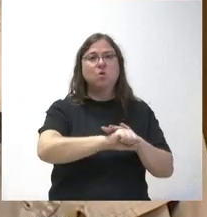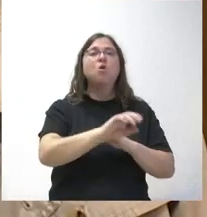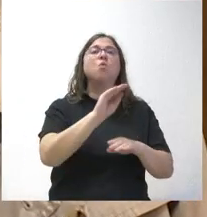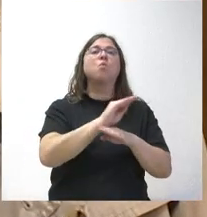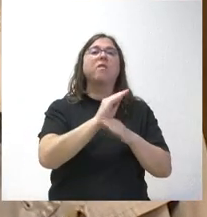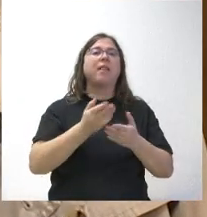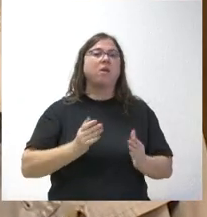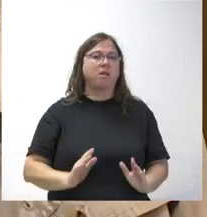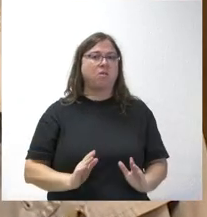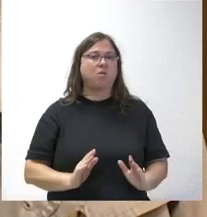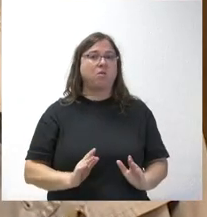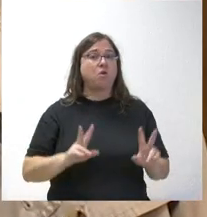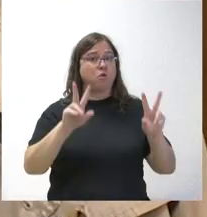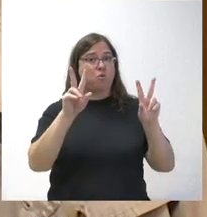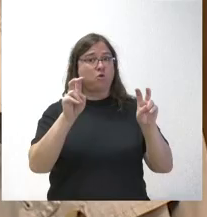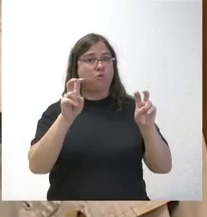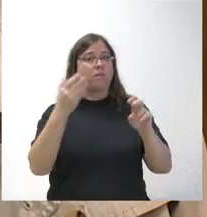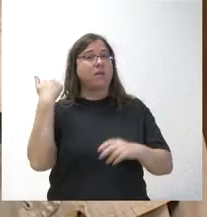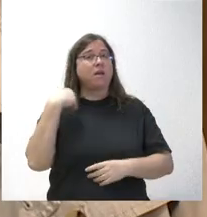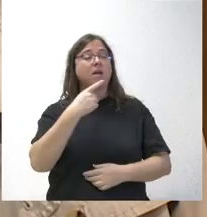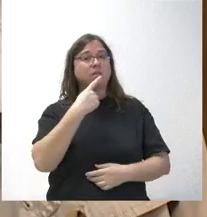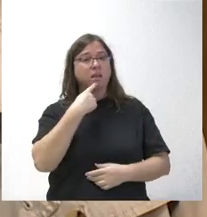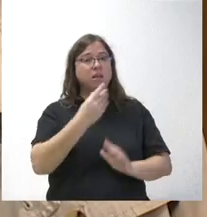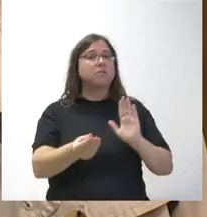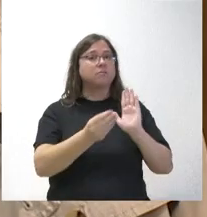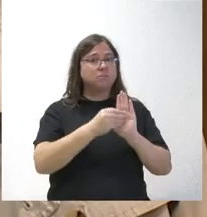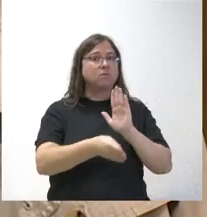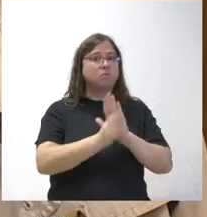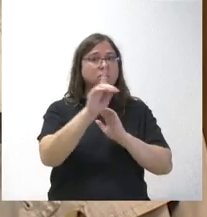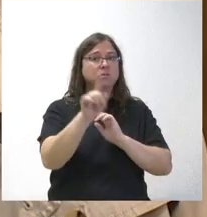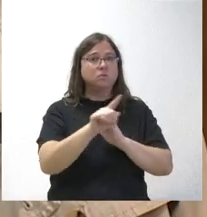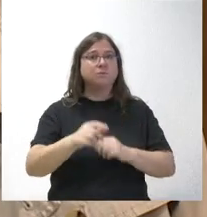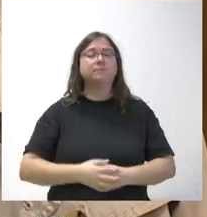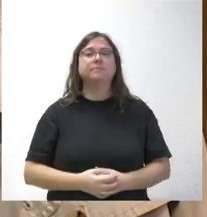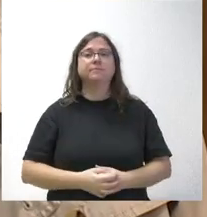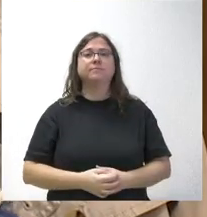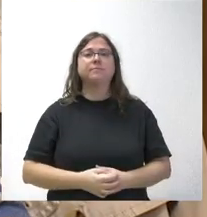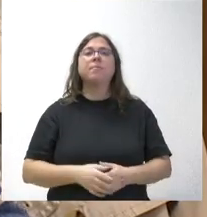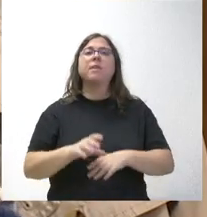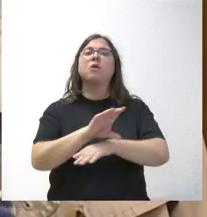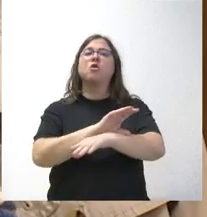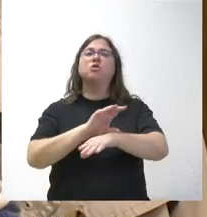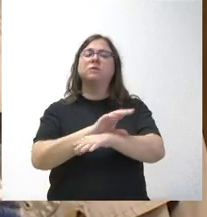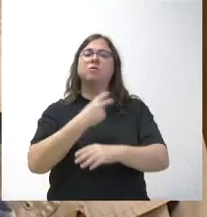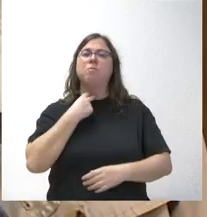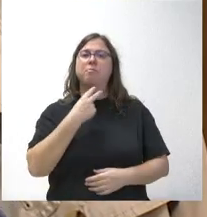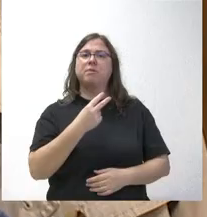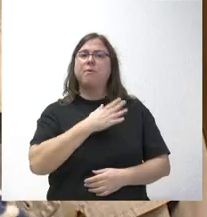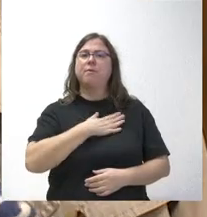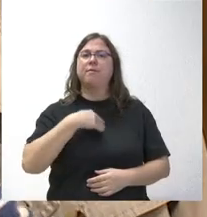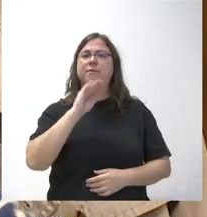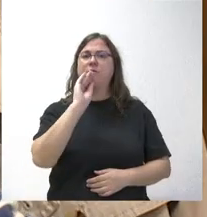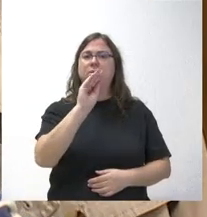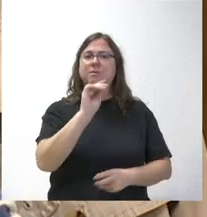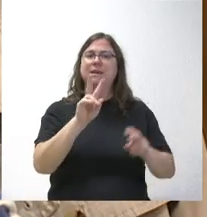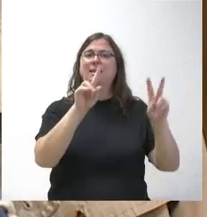esta novedad que se dijo entonces se mantiene. Y al consejero portavoz le quería preguntar si en